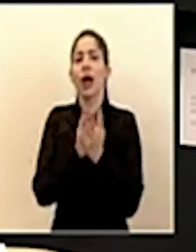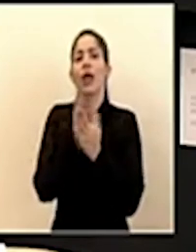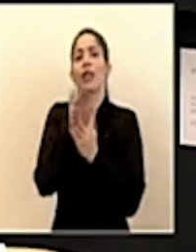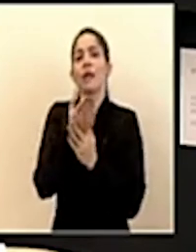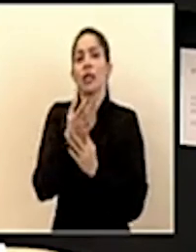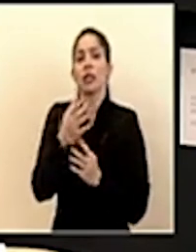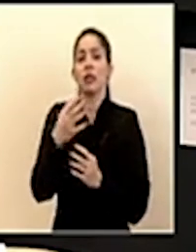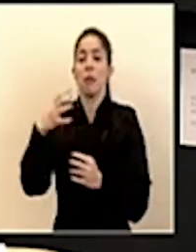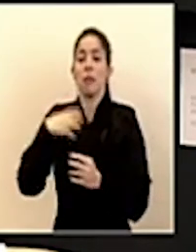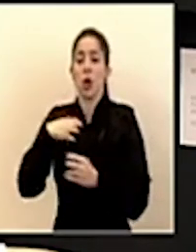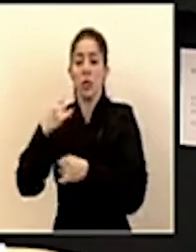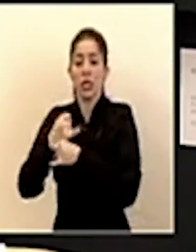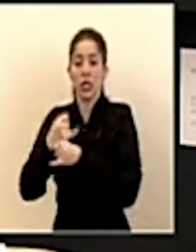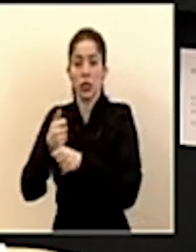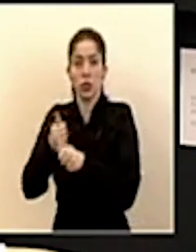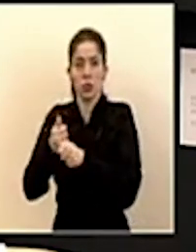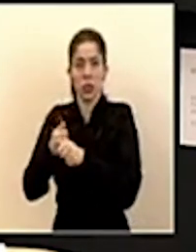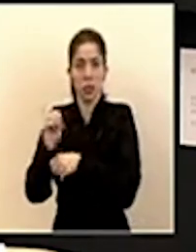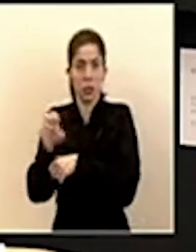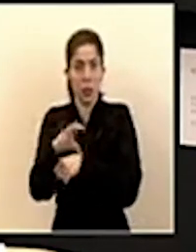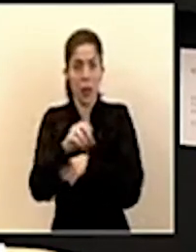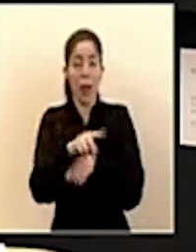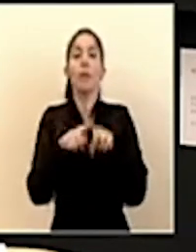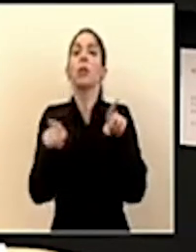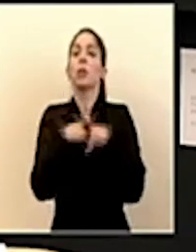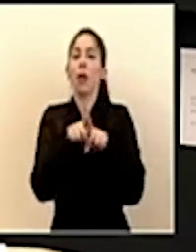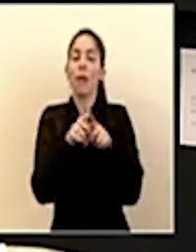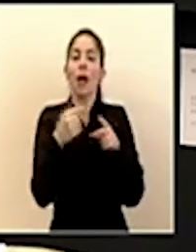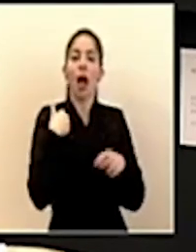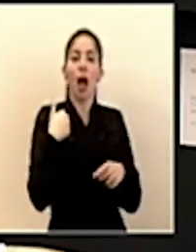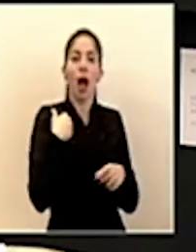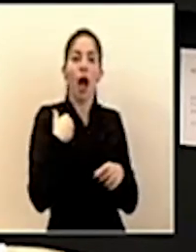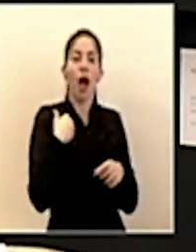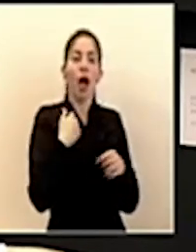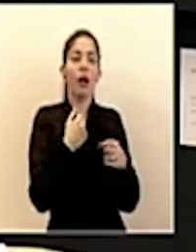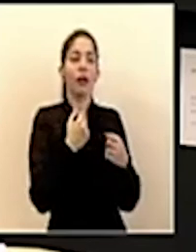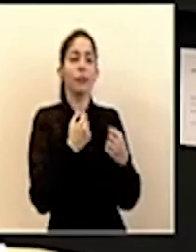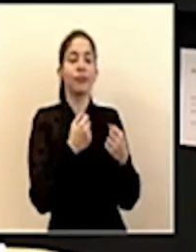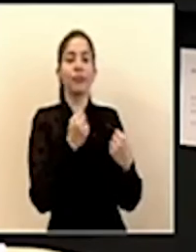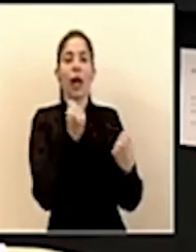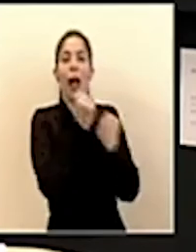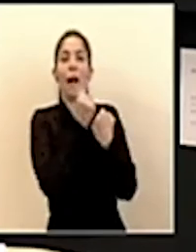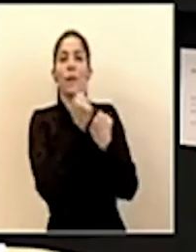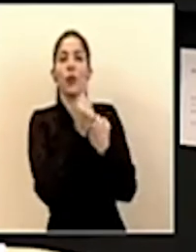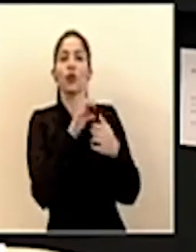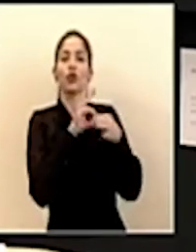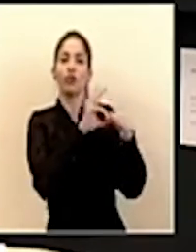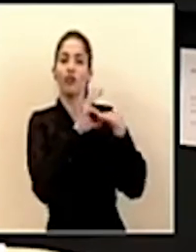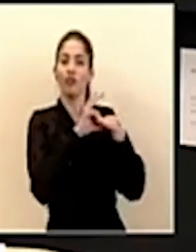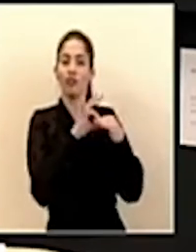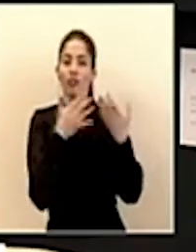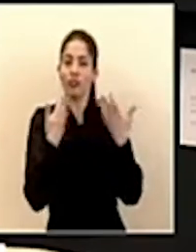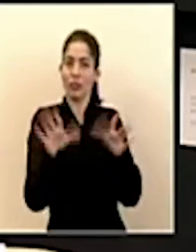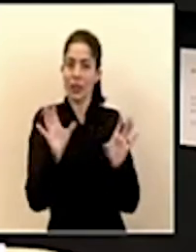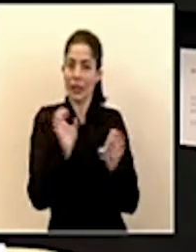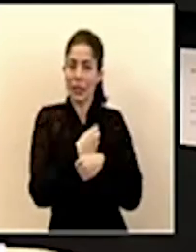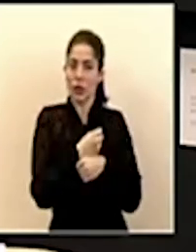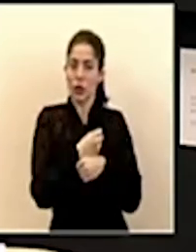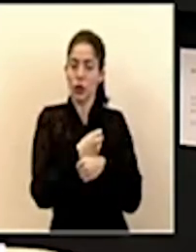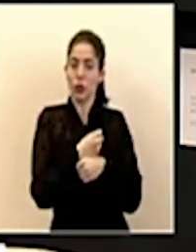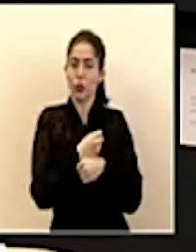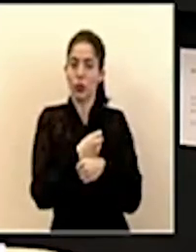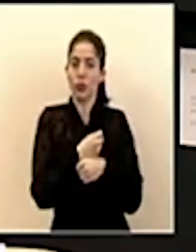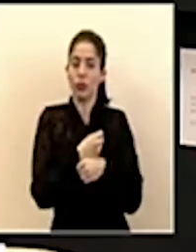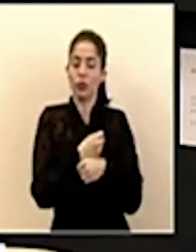propios de la institución pero también estamos apoyándonos en la alianza que se que se